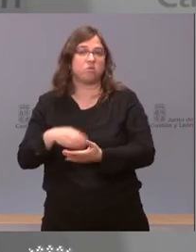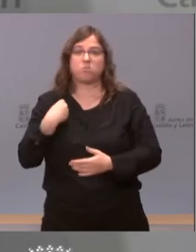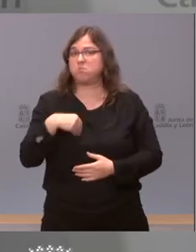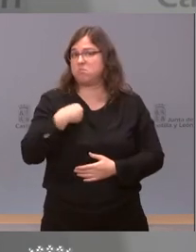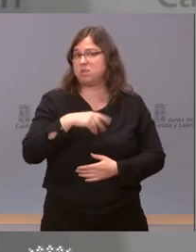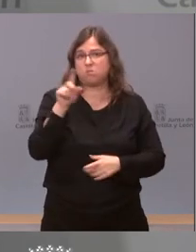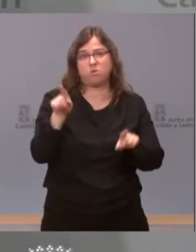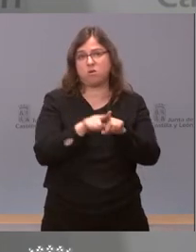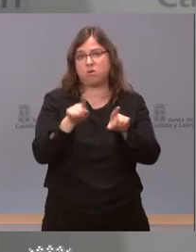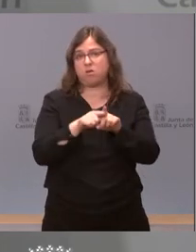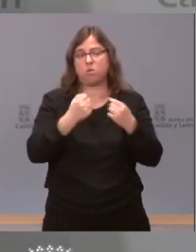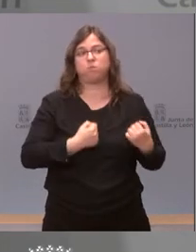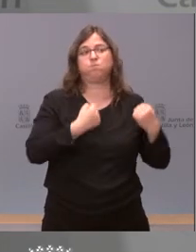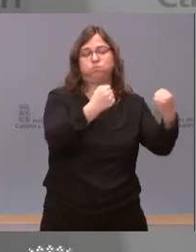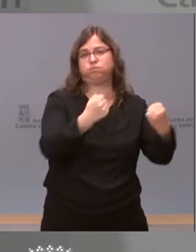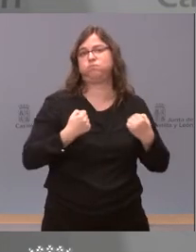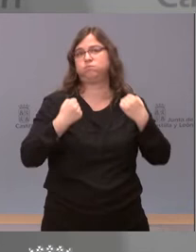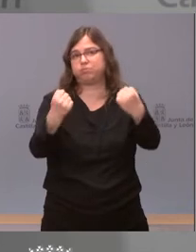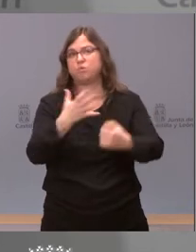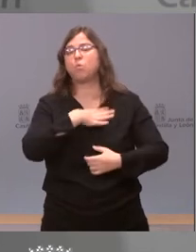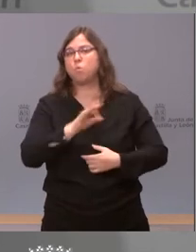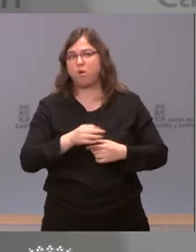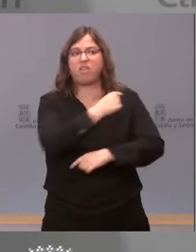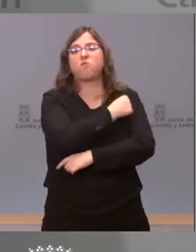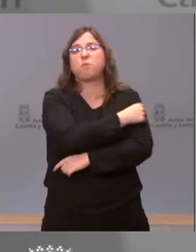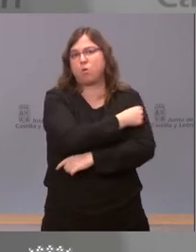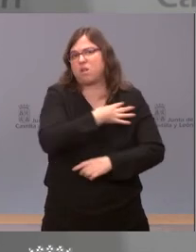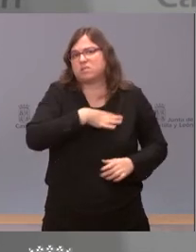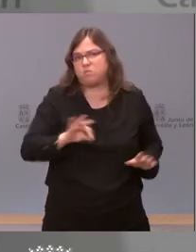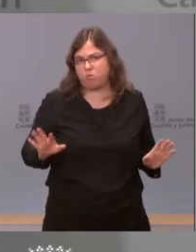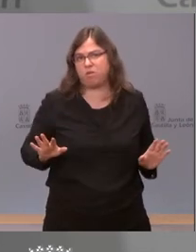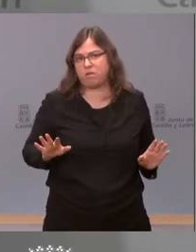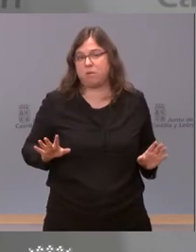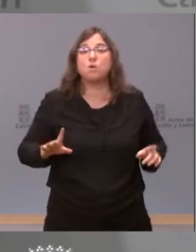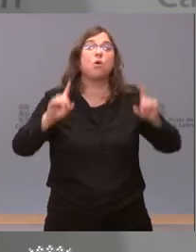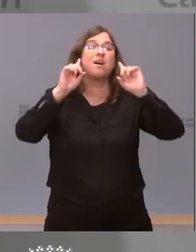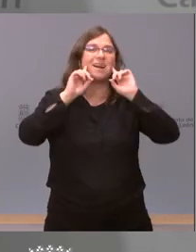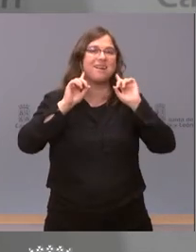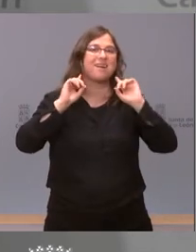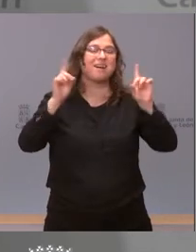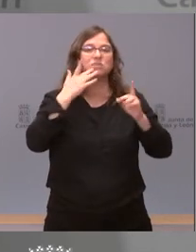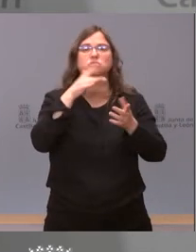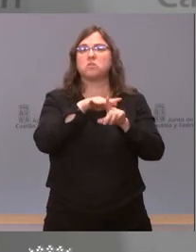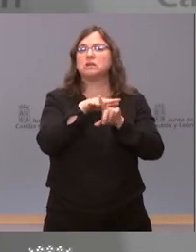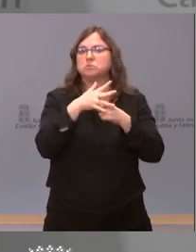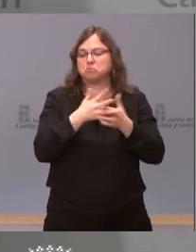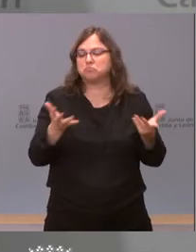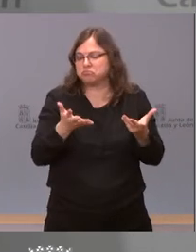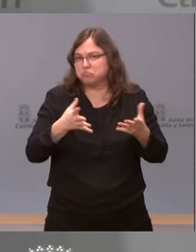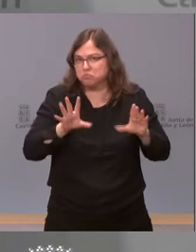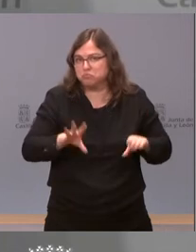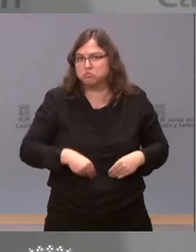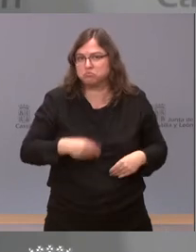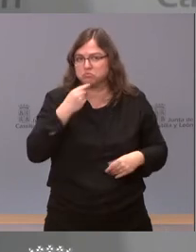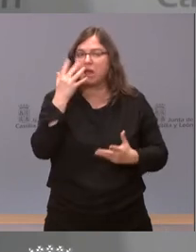uno puede desplazarse a vacunarse pero insisto que en los casos en los que se dé esta circunstancia naturalmente la administración